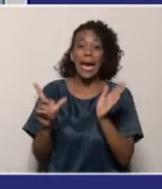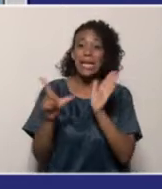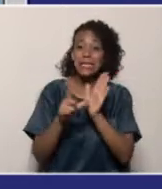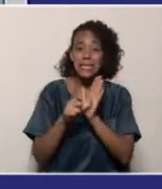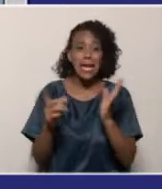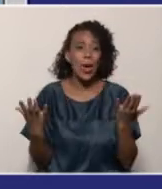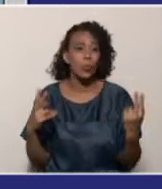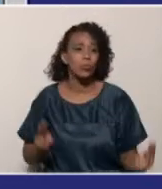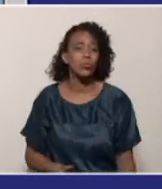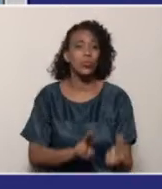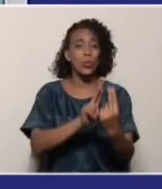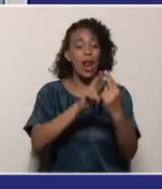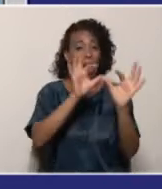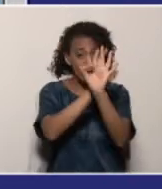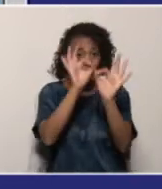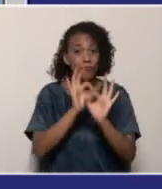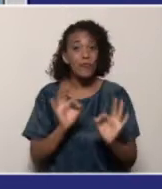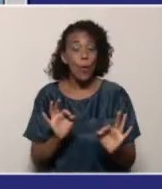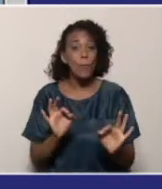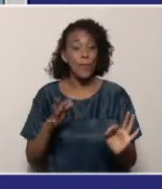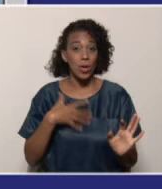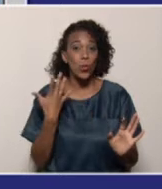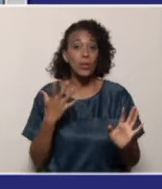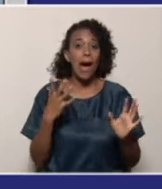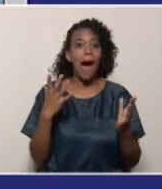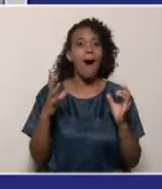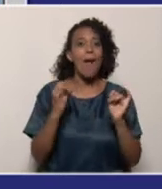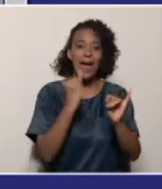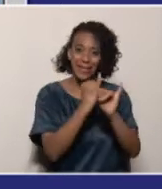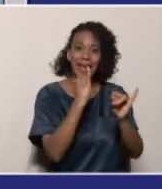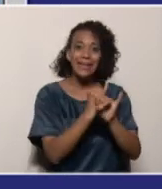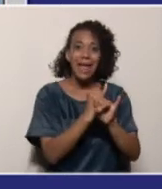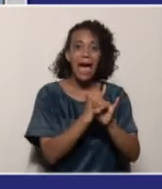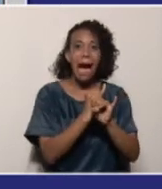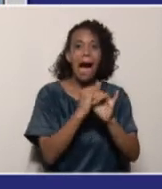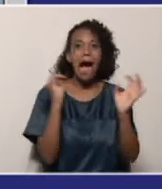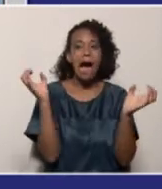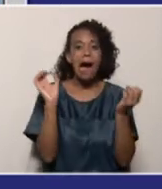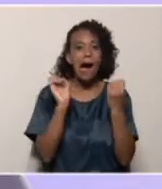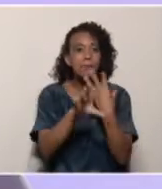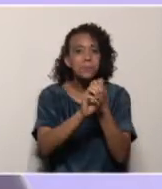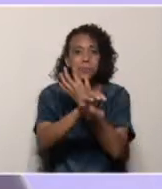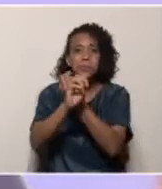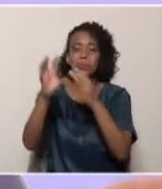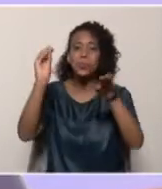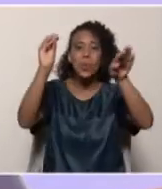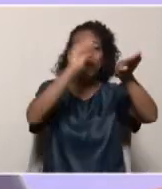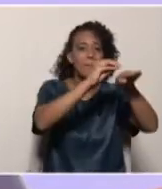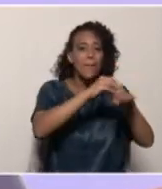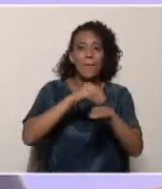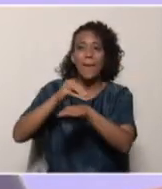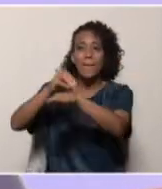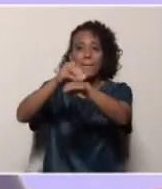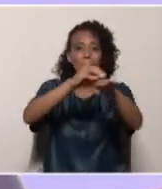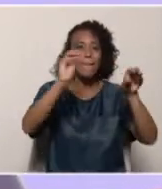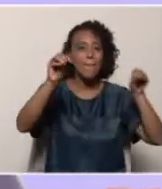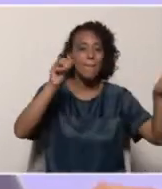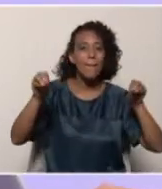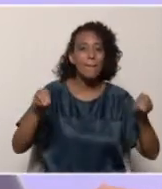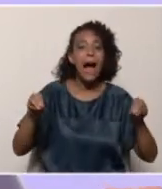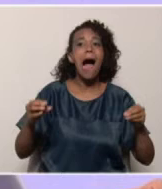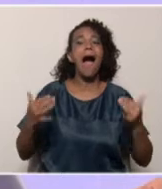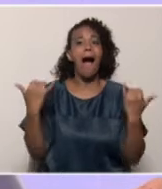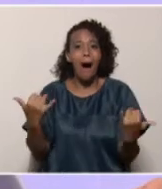recuerden que tenemos los medios las redes sociales para hacer esa promoción es con lo que vamos a contar para que ustedes de sus hogares